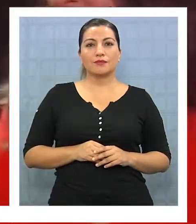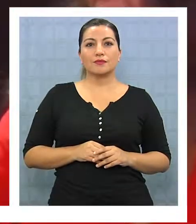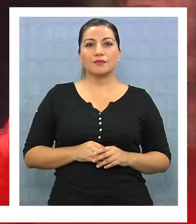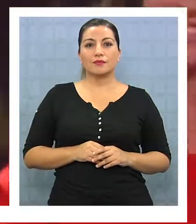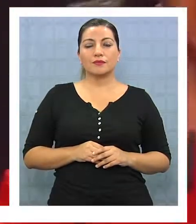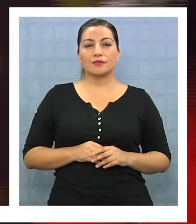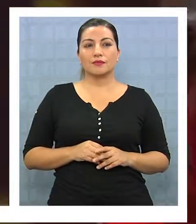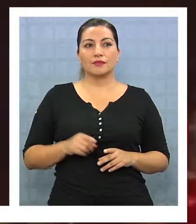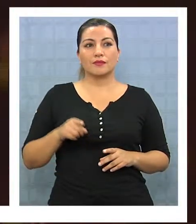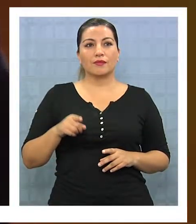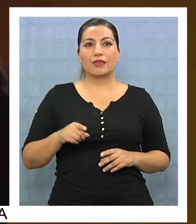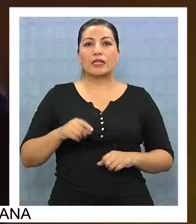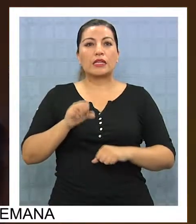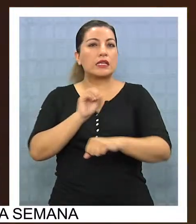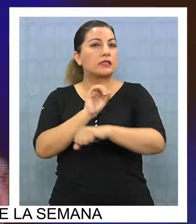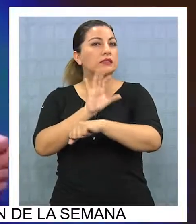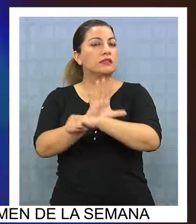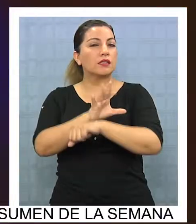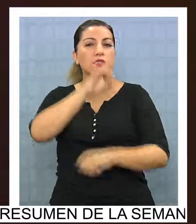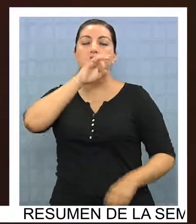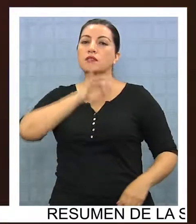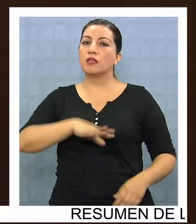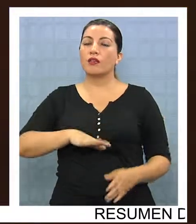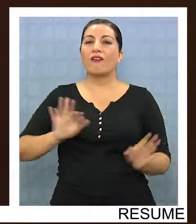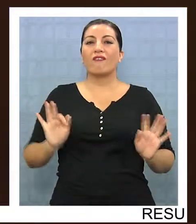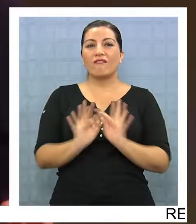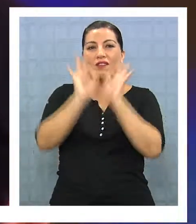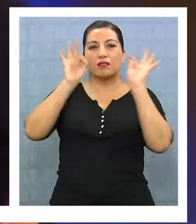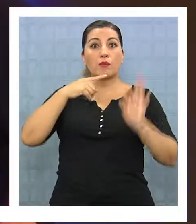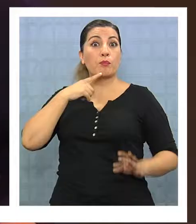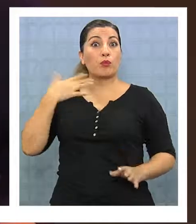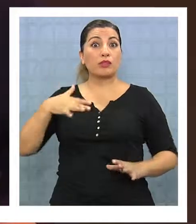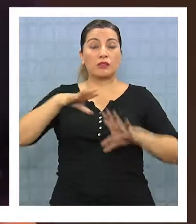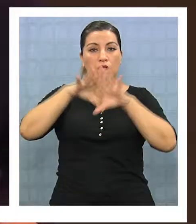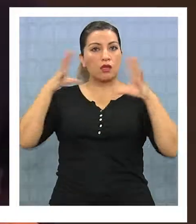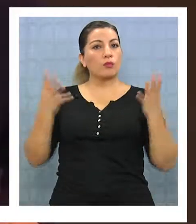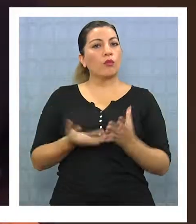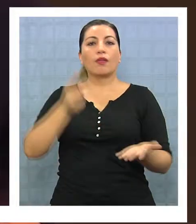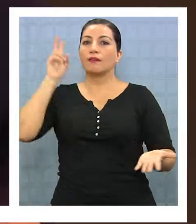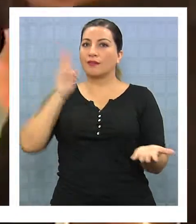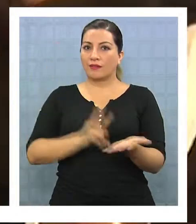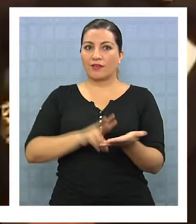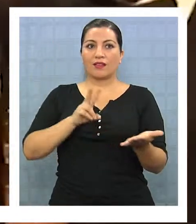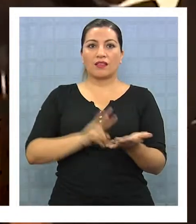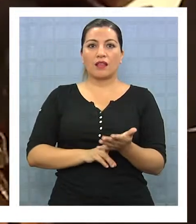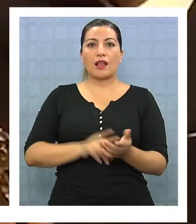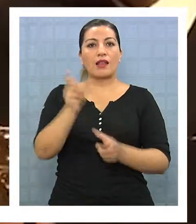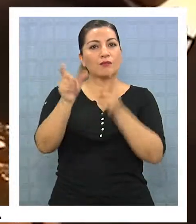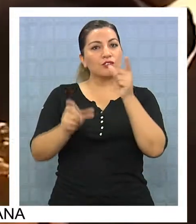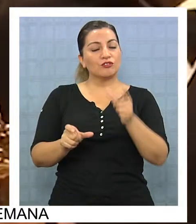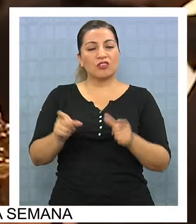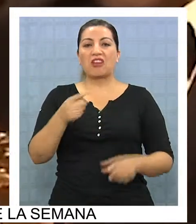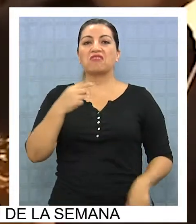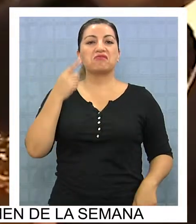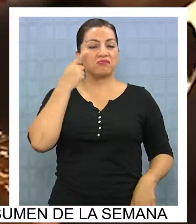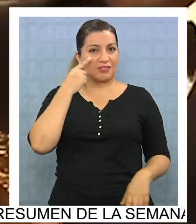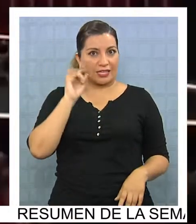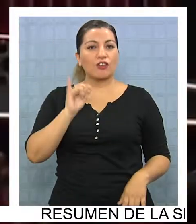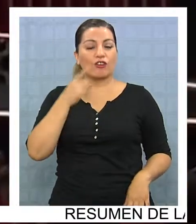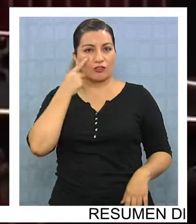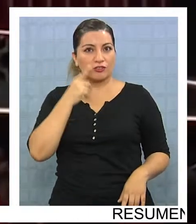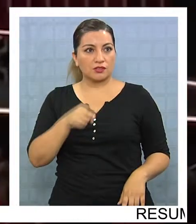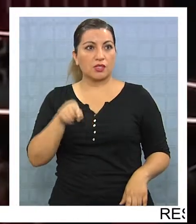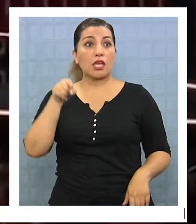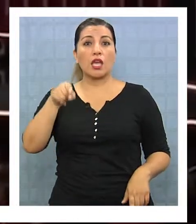El éxito del cine chileno en los festivales más importantes del mundo es una realidad que ya nadie desconoce. El